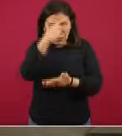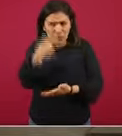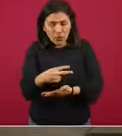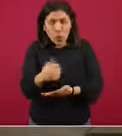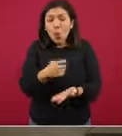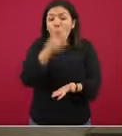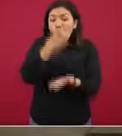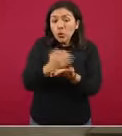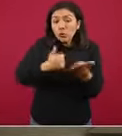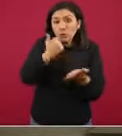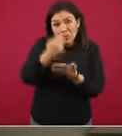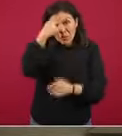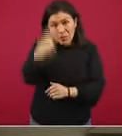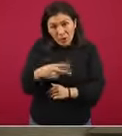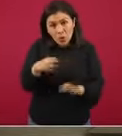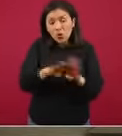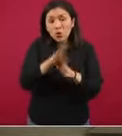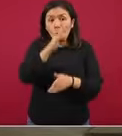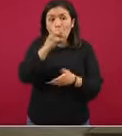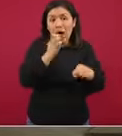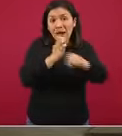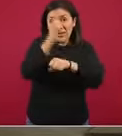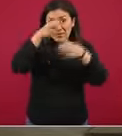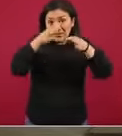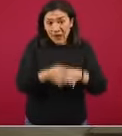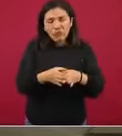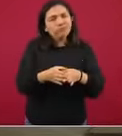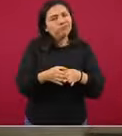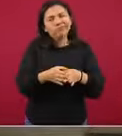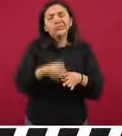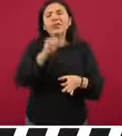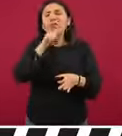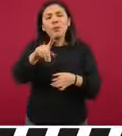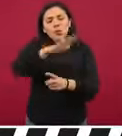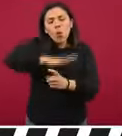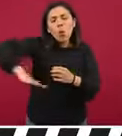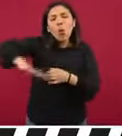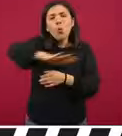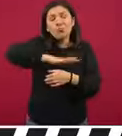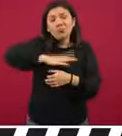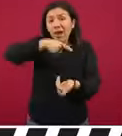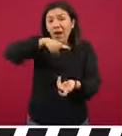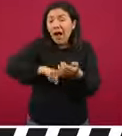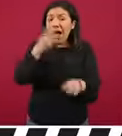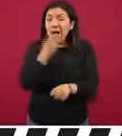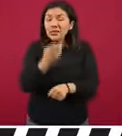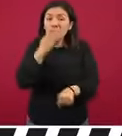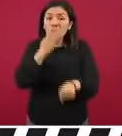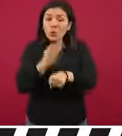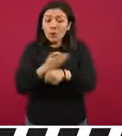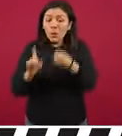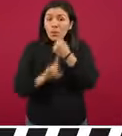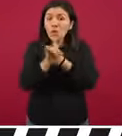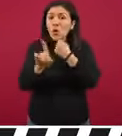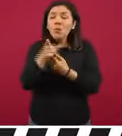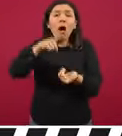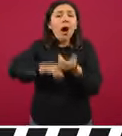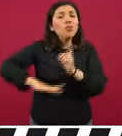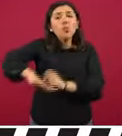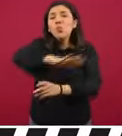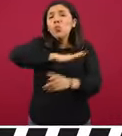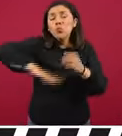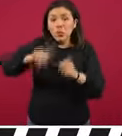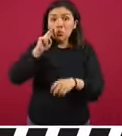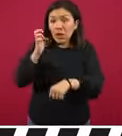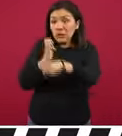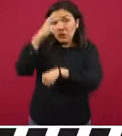la Ciudad de México como entidad, sino también a todo el área conurbada. Es un problema que está en todo el área conurbada y cuando vemos